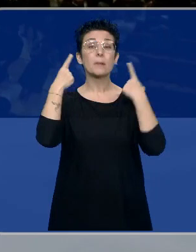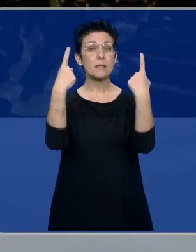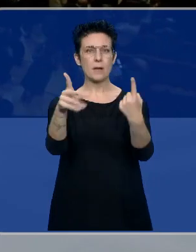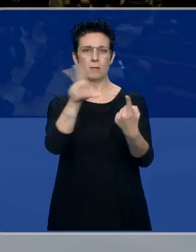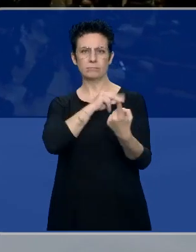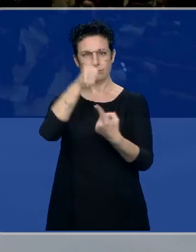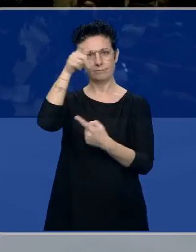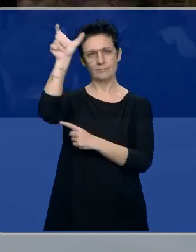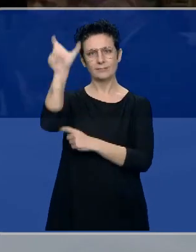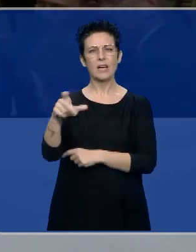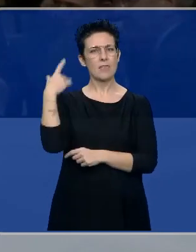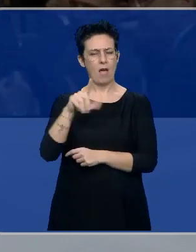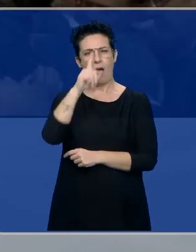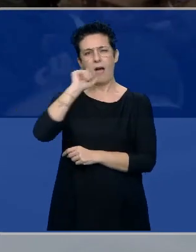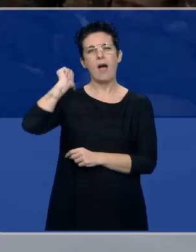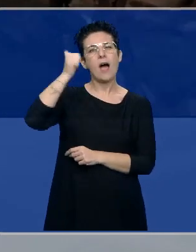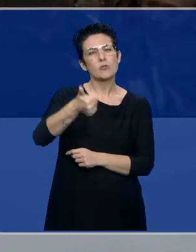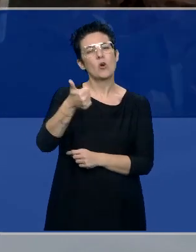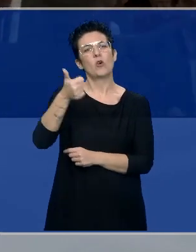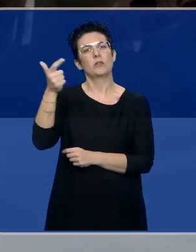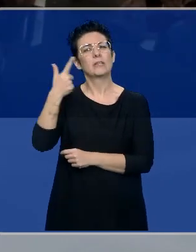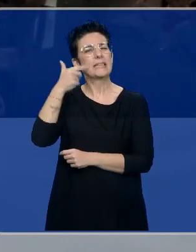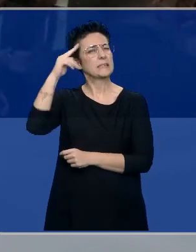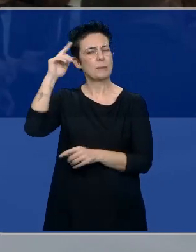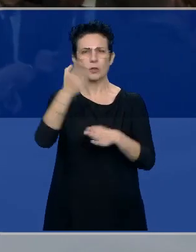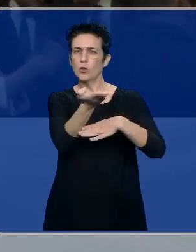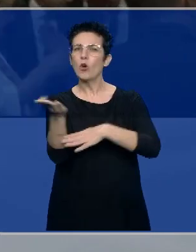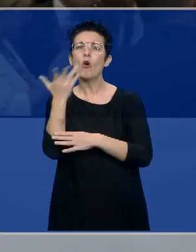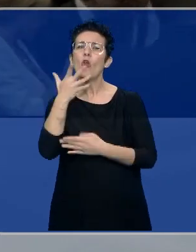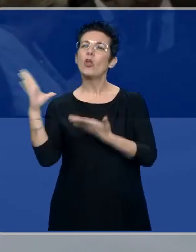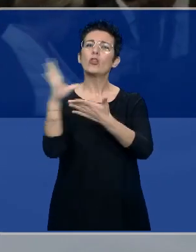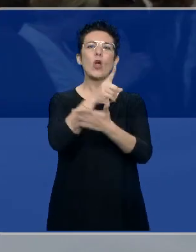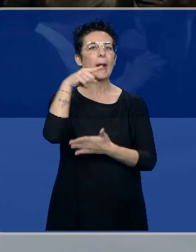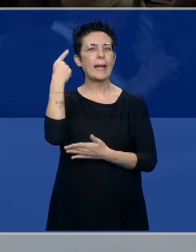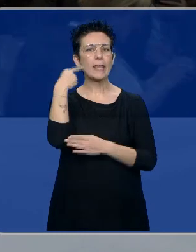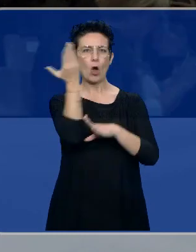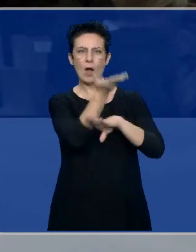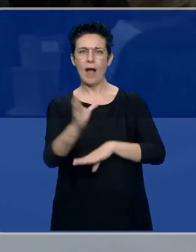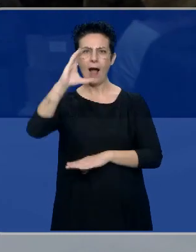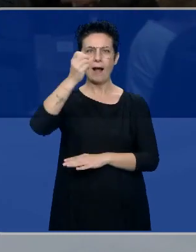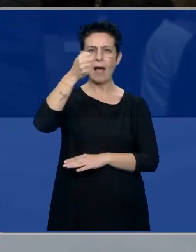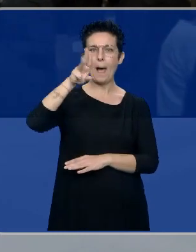veteranísimo torero y ahora también ganadero, Pedro Gutiérrez Moya, conocido por todos como el Niño de la Capea.